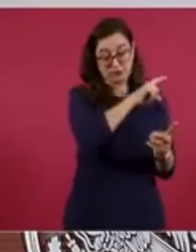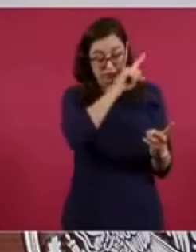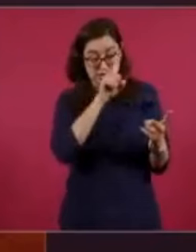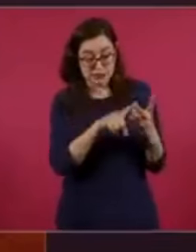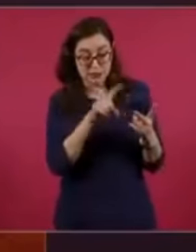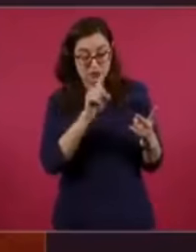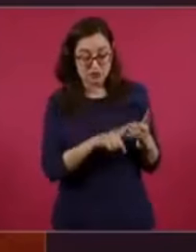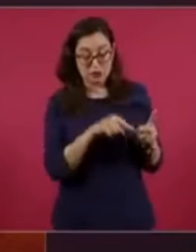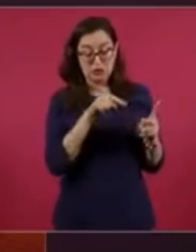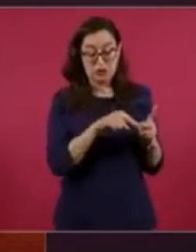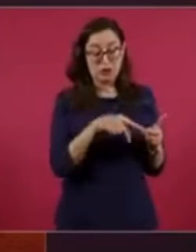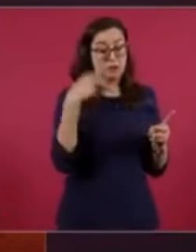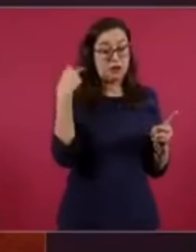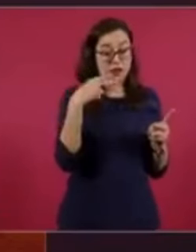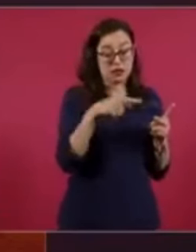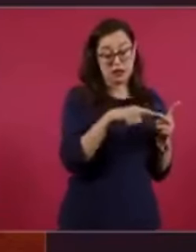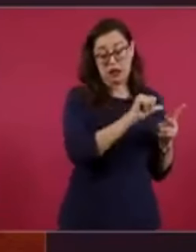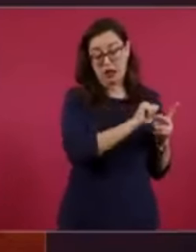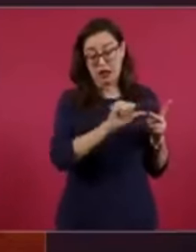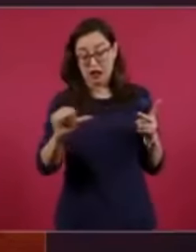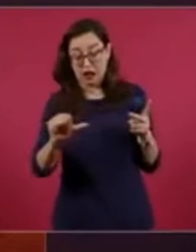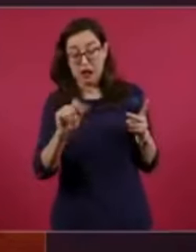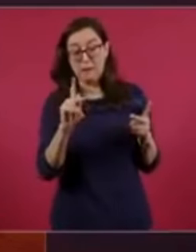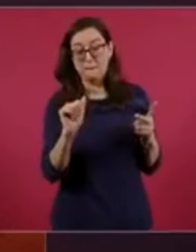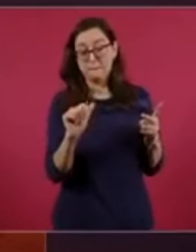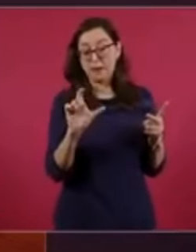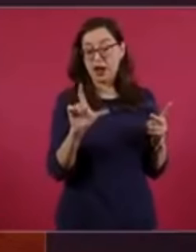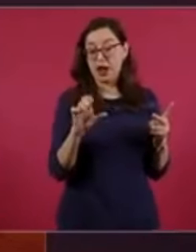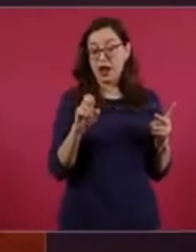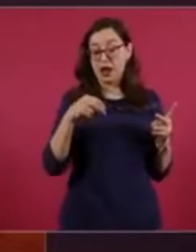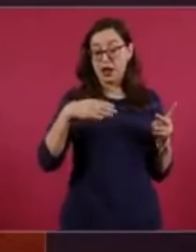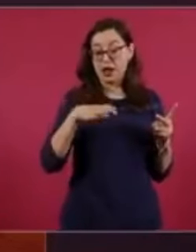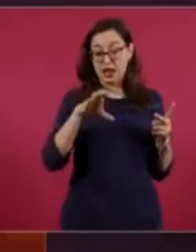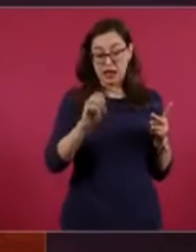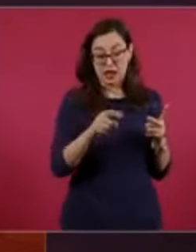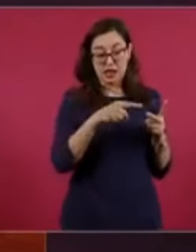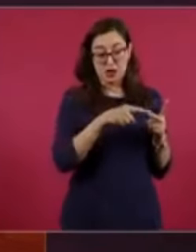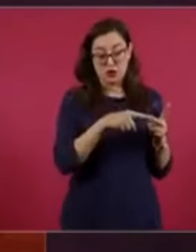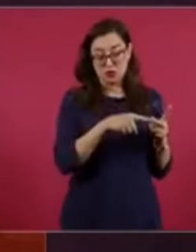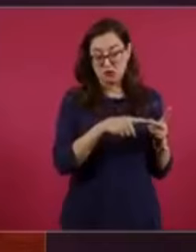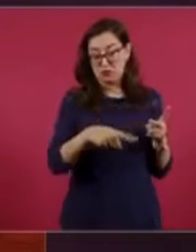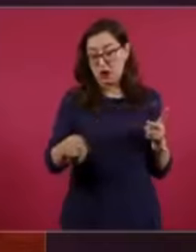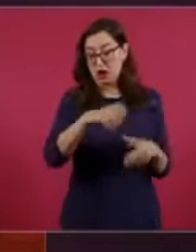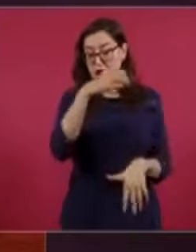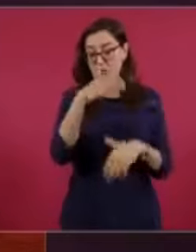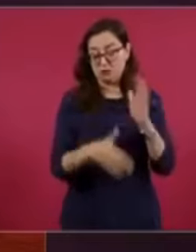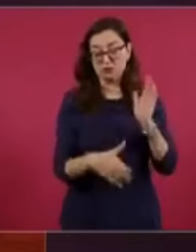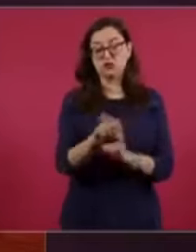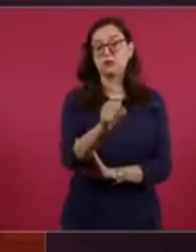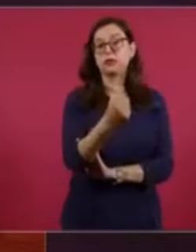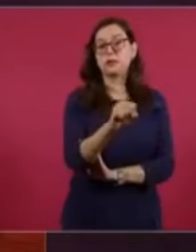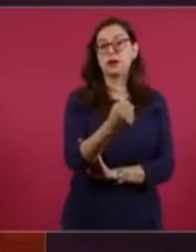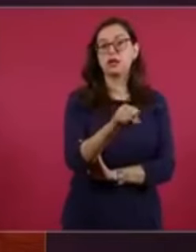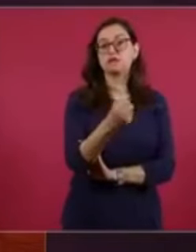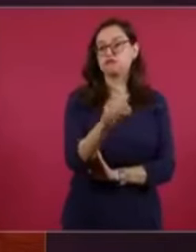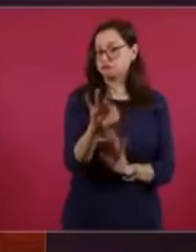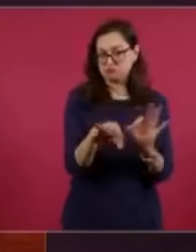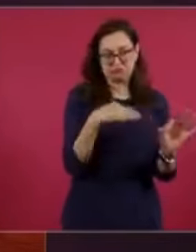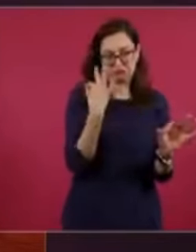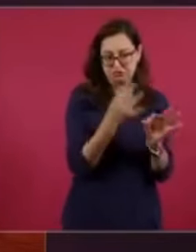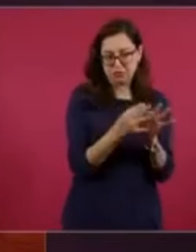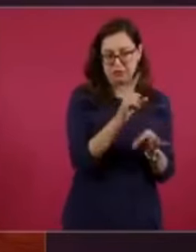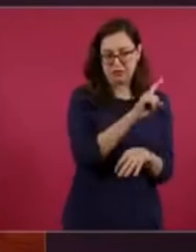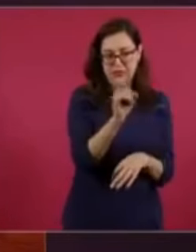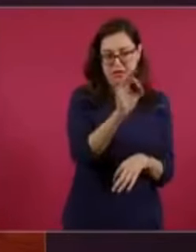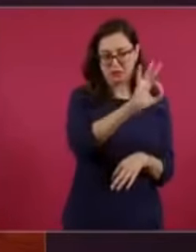a Palenque, esa va a quedar al 100 por ciento por ahí a mediados de septiembre. Y ahorita, hoy en día, ya se está